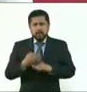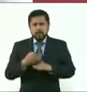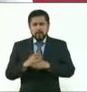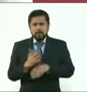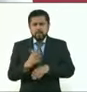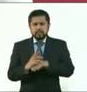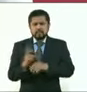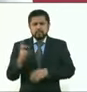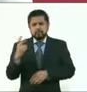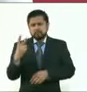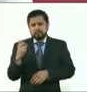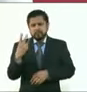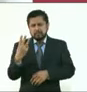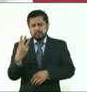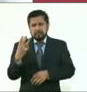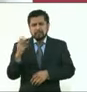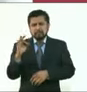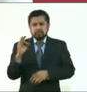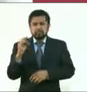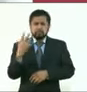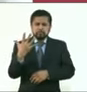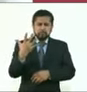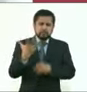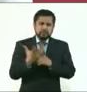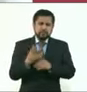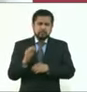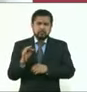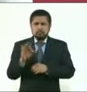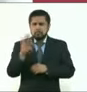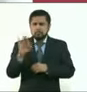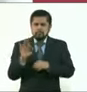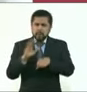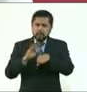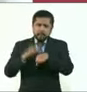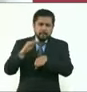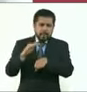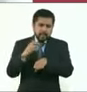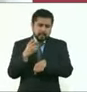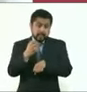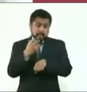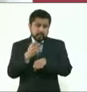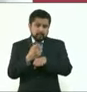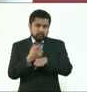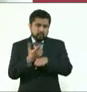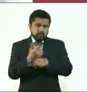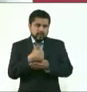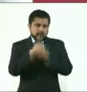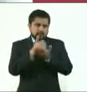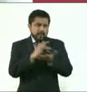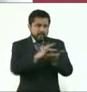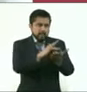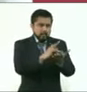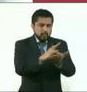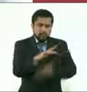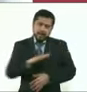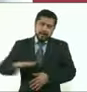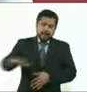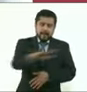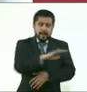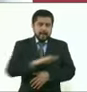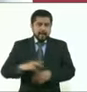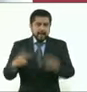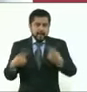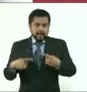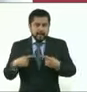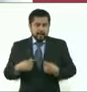meta que teníamos proyectada. Entonces, es un apoyo a la población, pero también nos apoya en